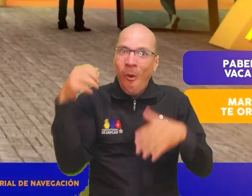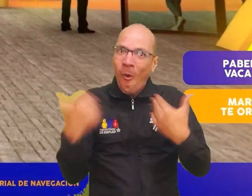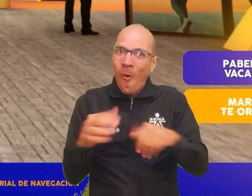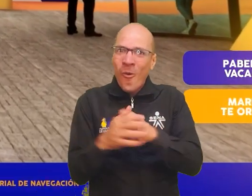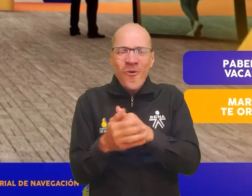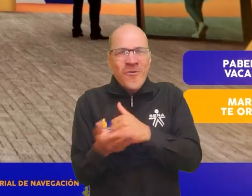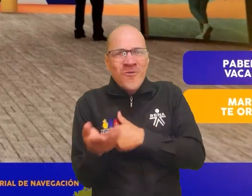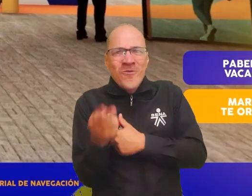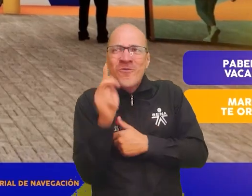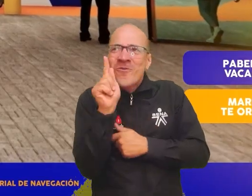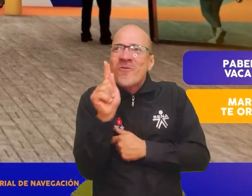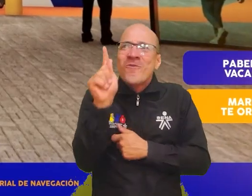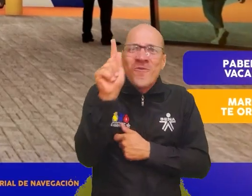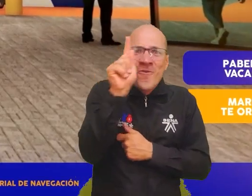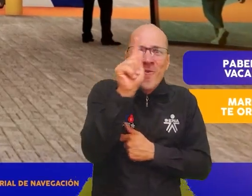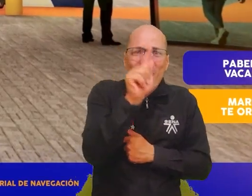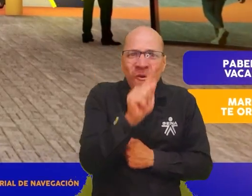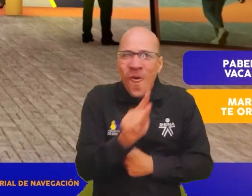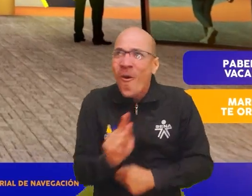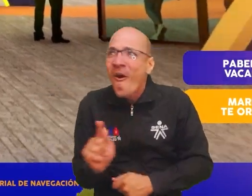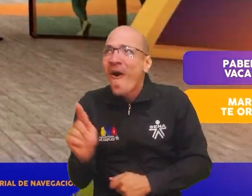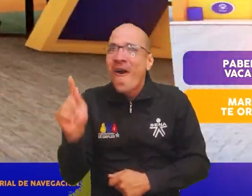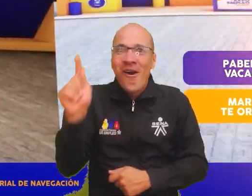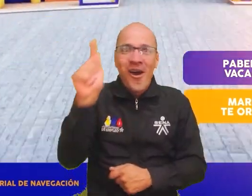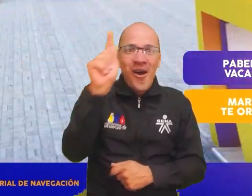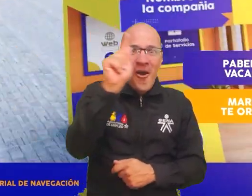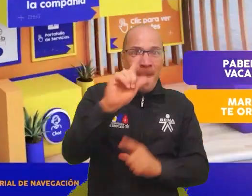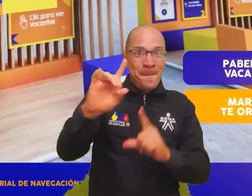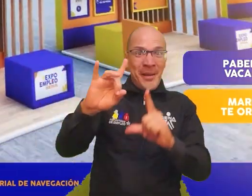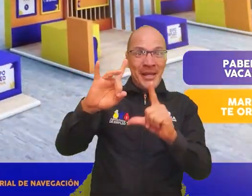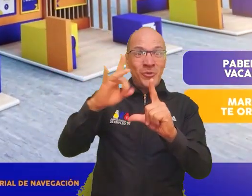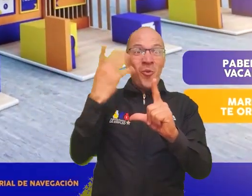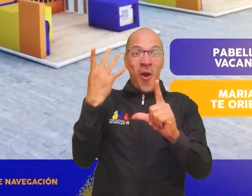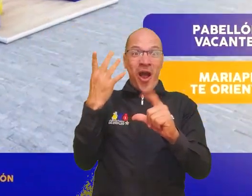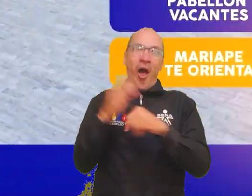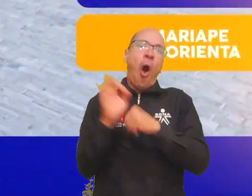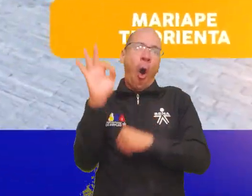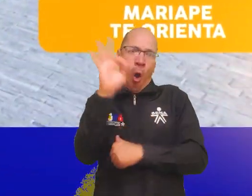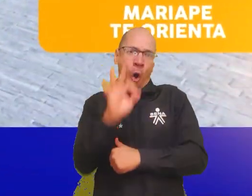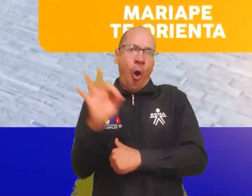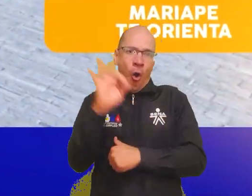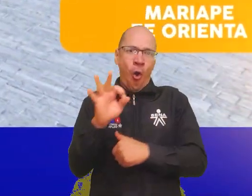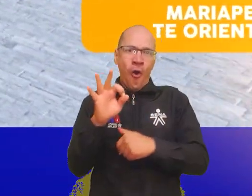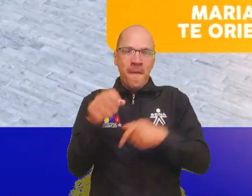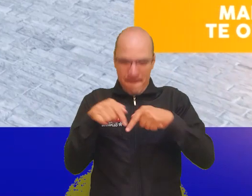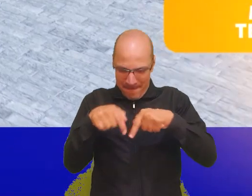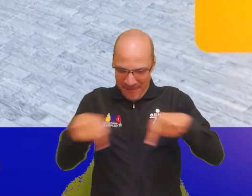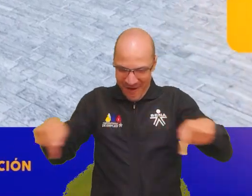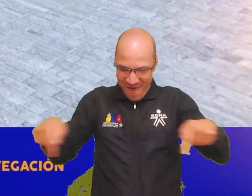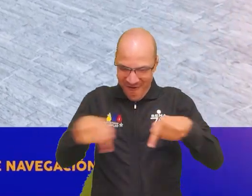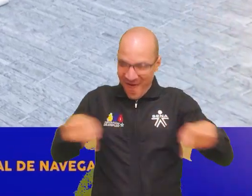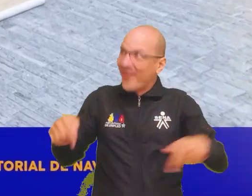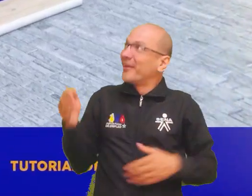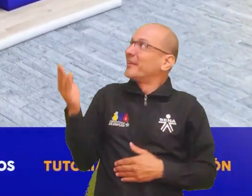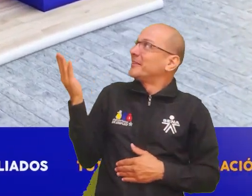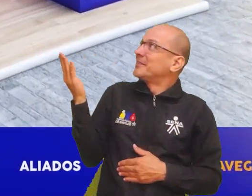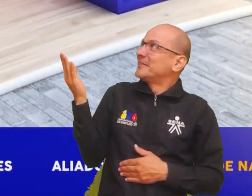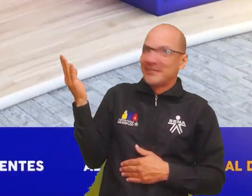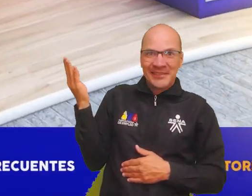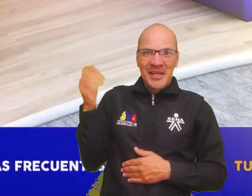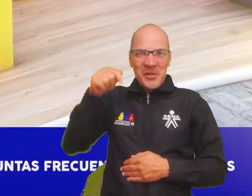la bienvenida al sitio que puedes recorrer de forma virtual o recurrir directamente al menú ubicado en la parte inferior de la pantalla,